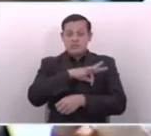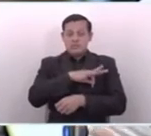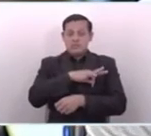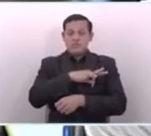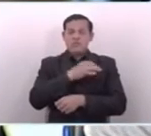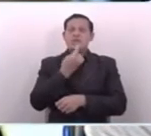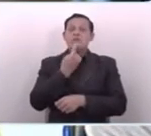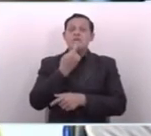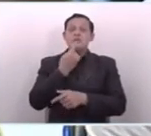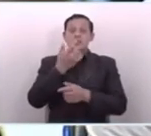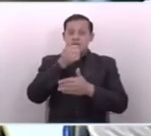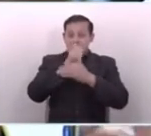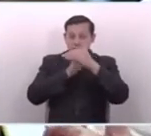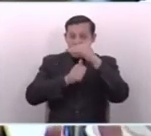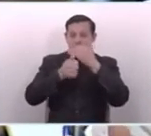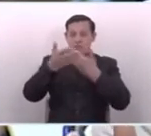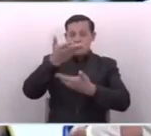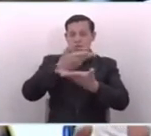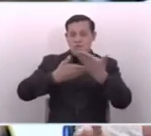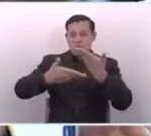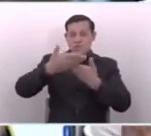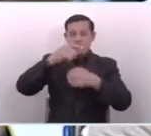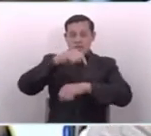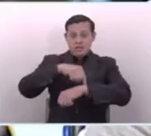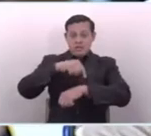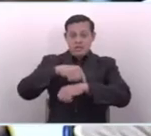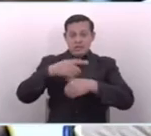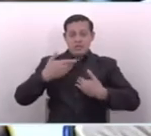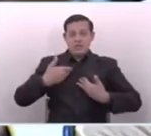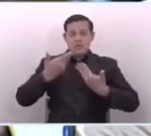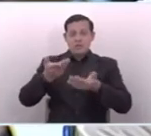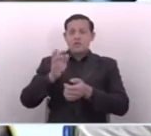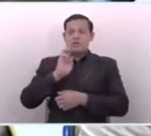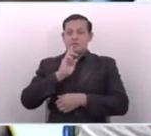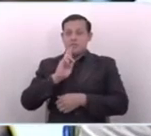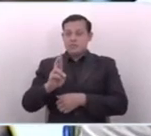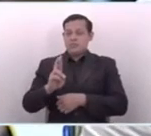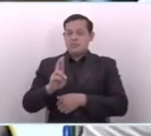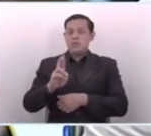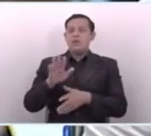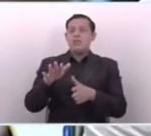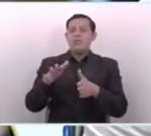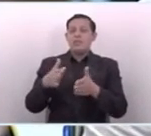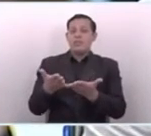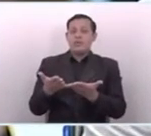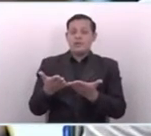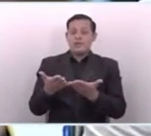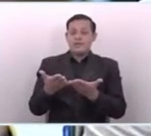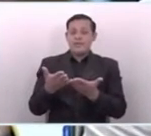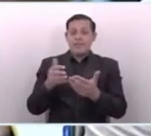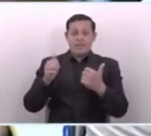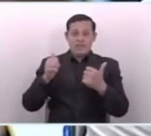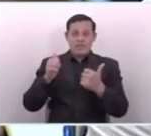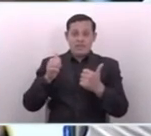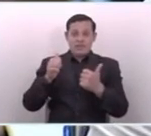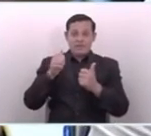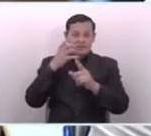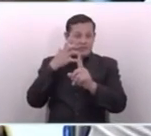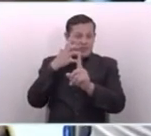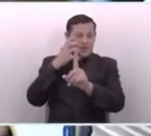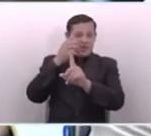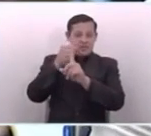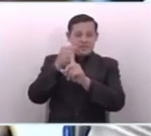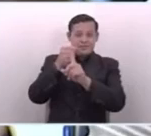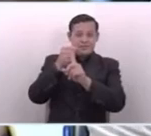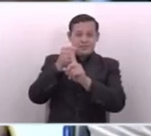detrás de este negocio? Y creo que el tiempo va a dar la respuesta, porque al menos desde la perspectiva